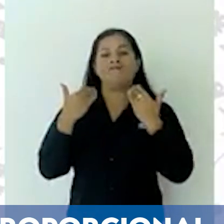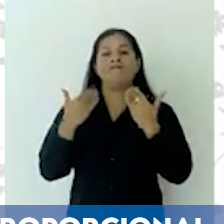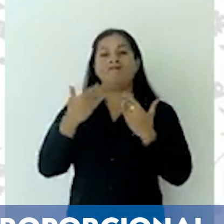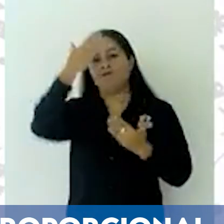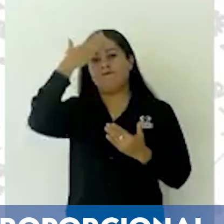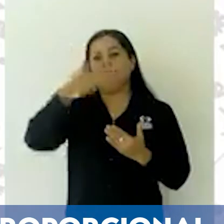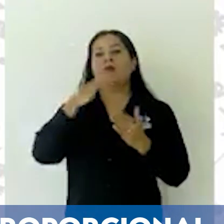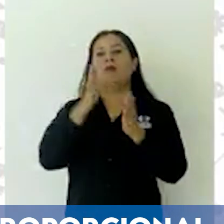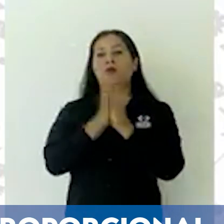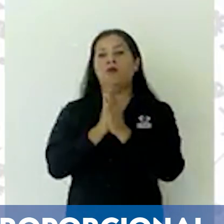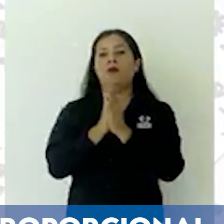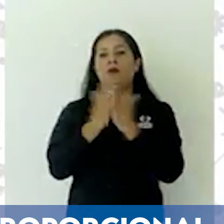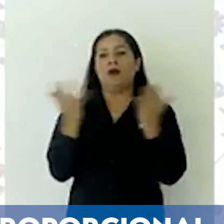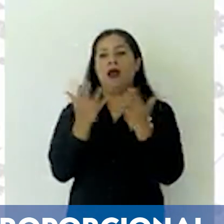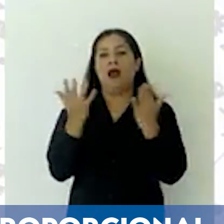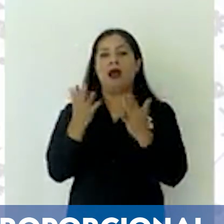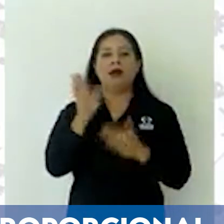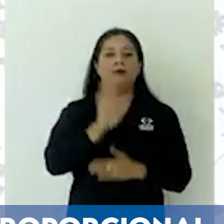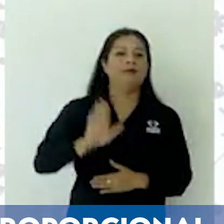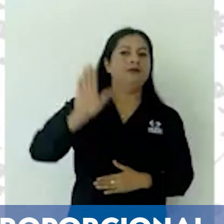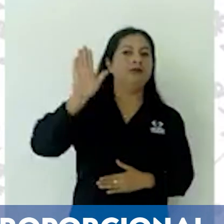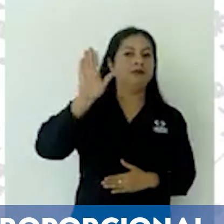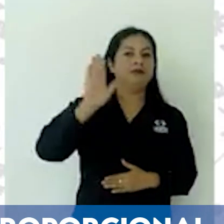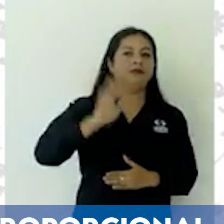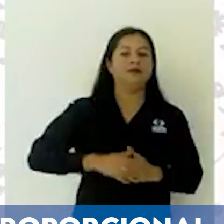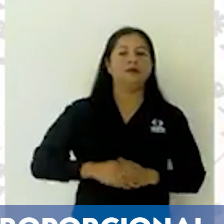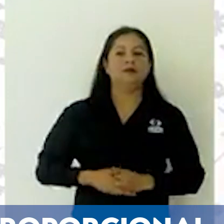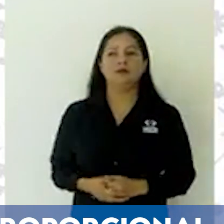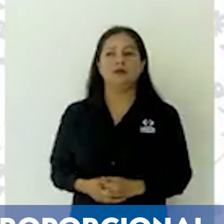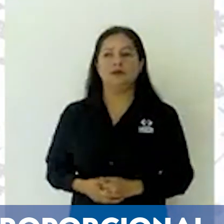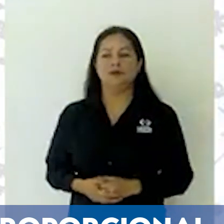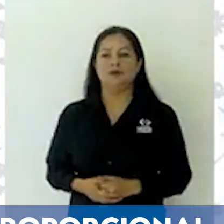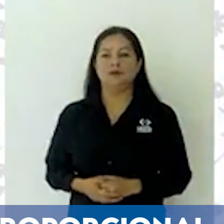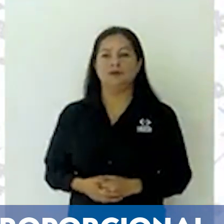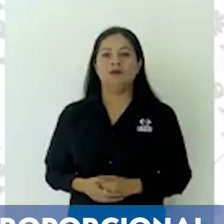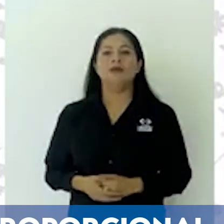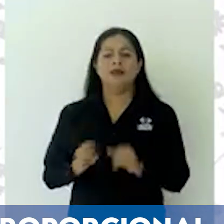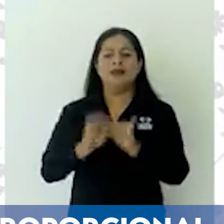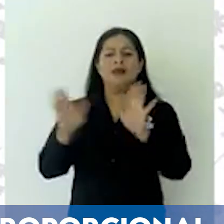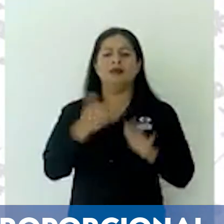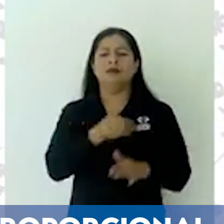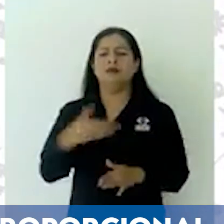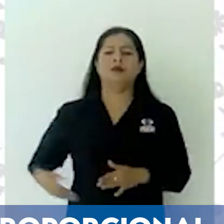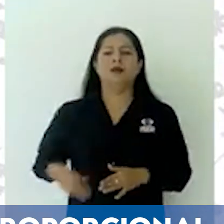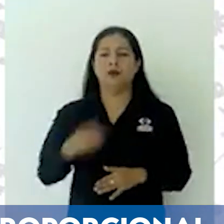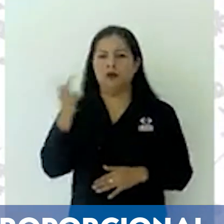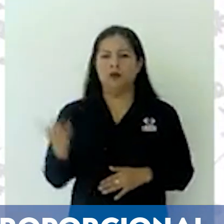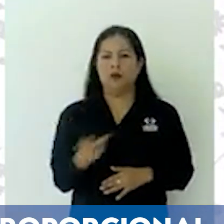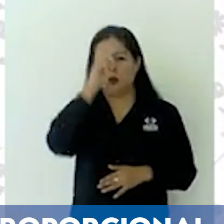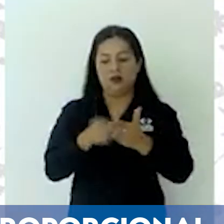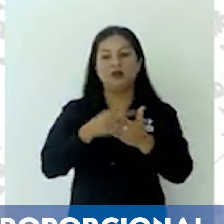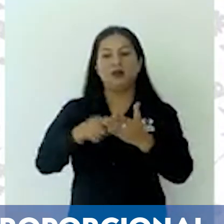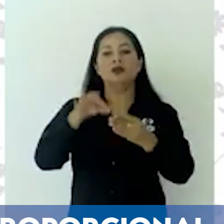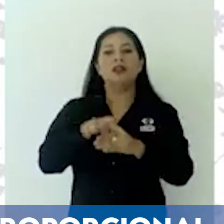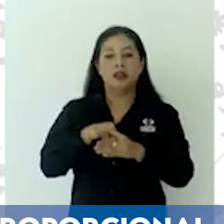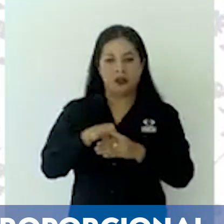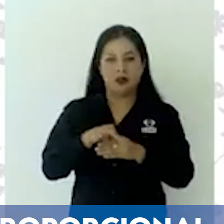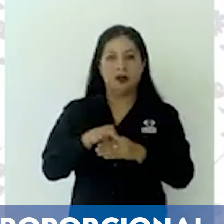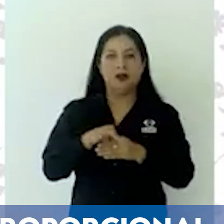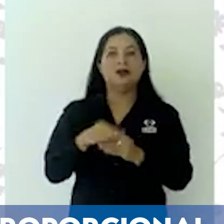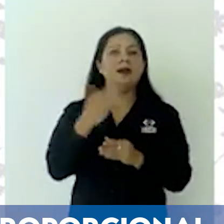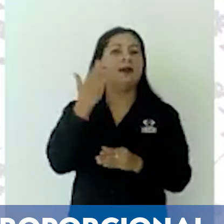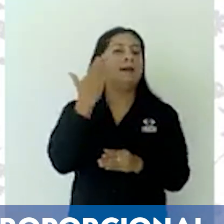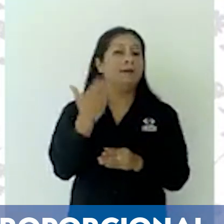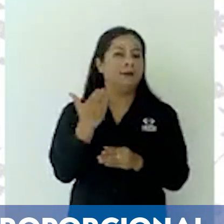seis eran para Morena, tres para el PRI y dos para MC, Partido del Trabajo, el PRD y Partido